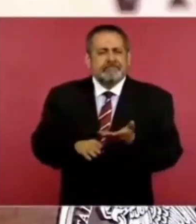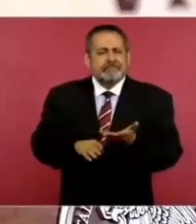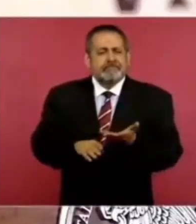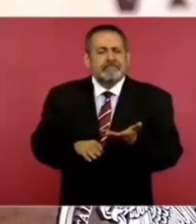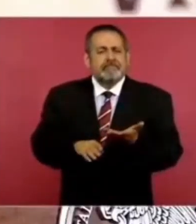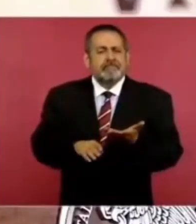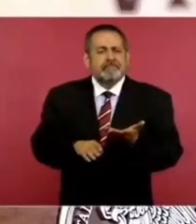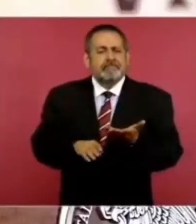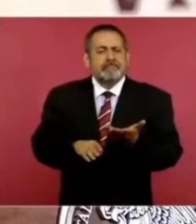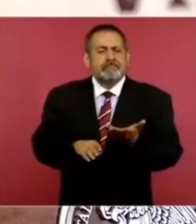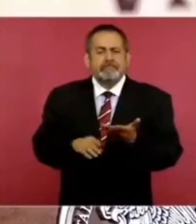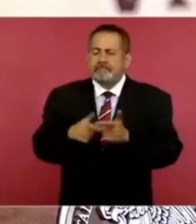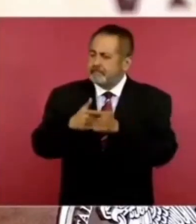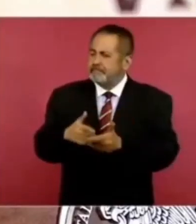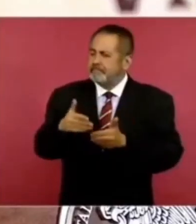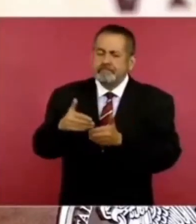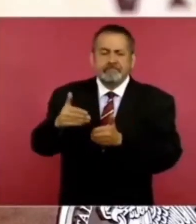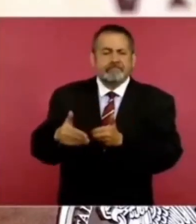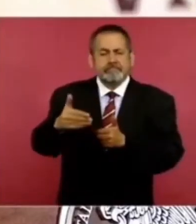adelante,